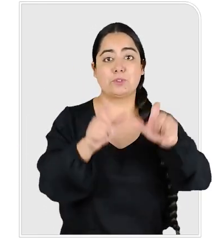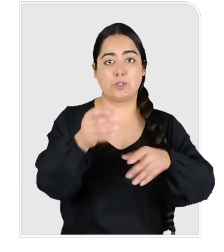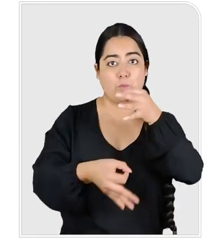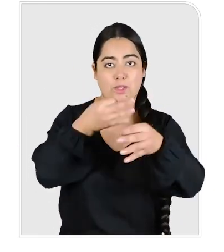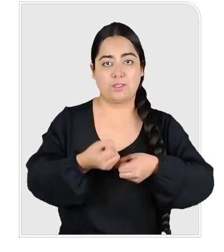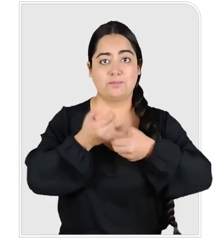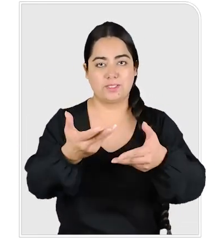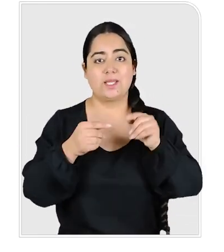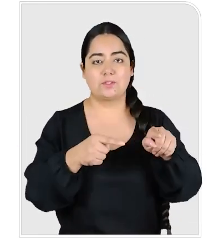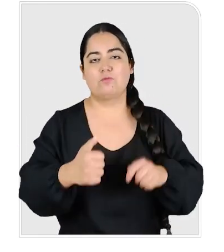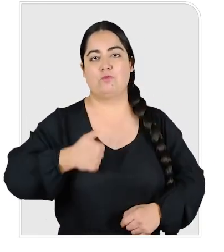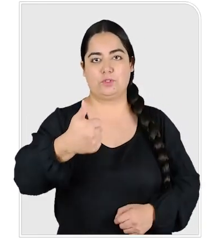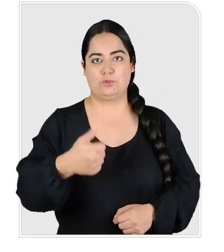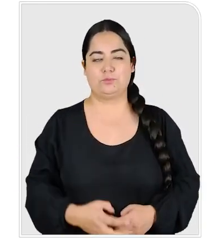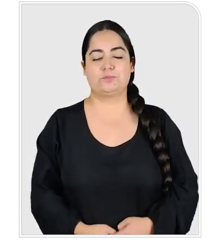¿Qué es el